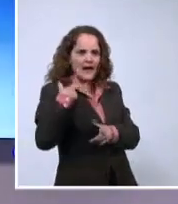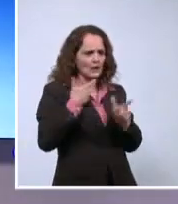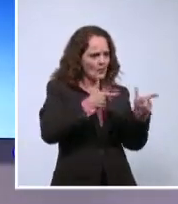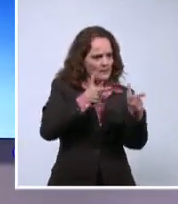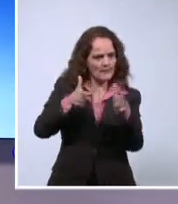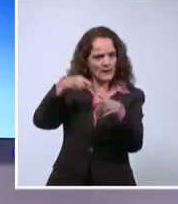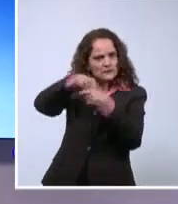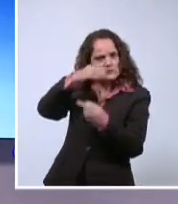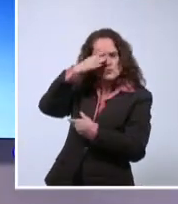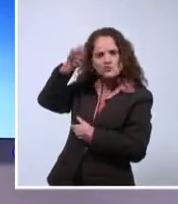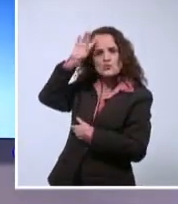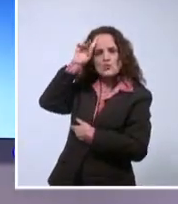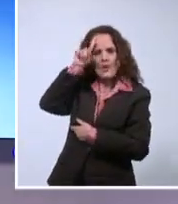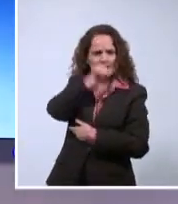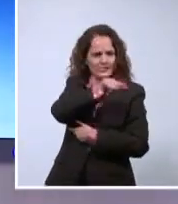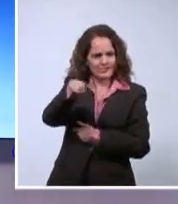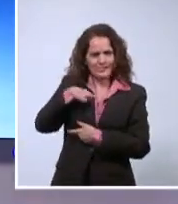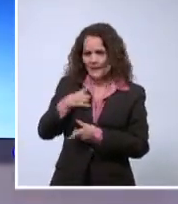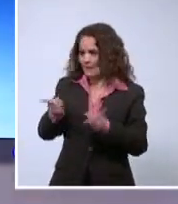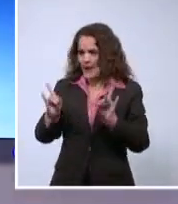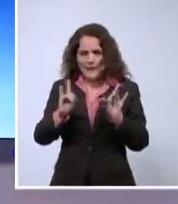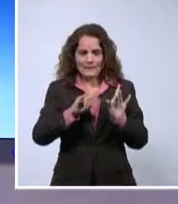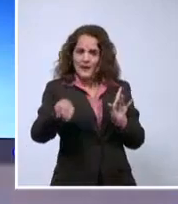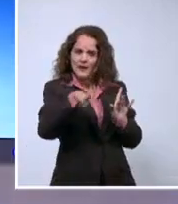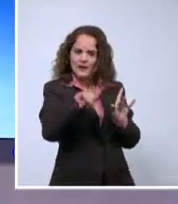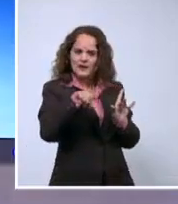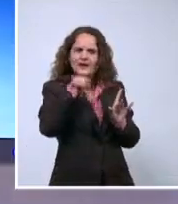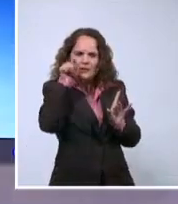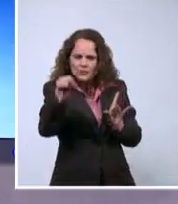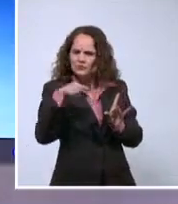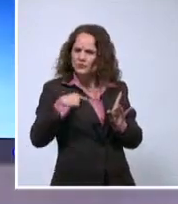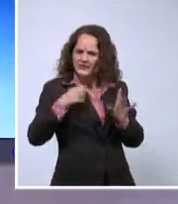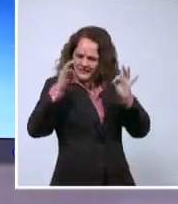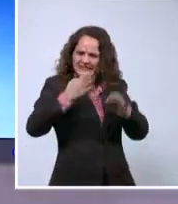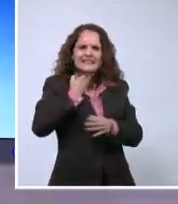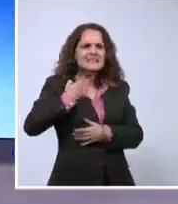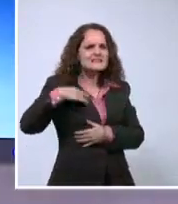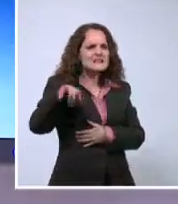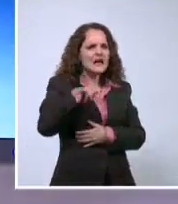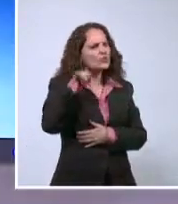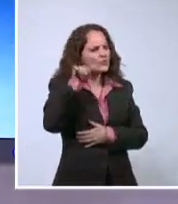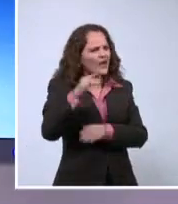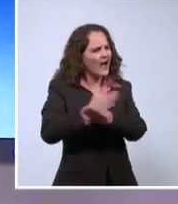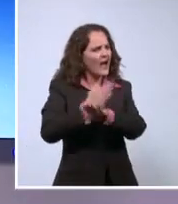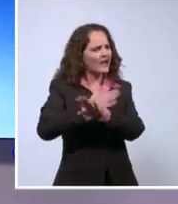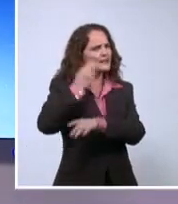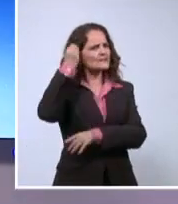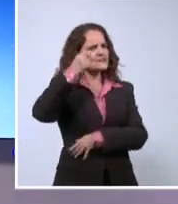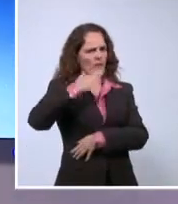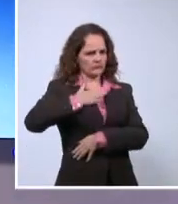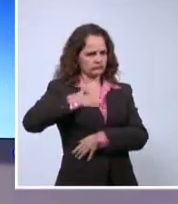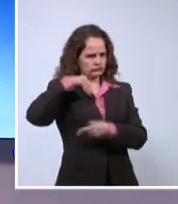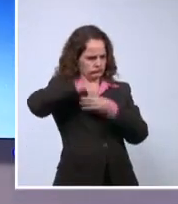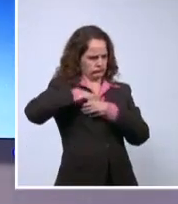sería muertos y más muertos, si usted hace eso, pregunto, ¿habrá pensado en cuidar su intimidad,